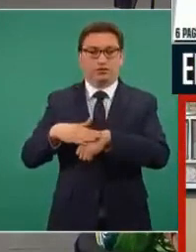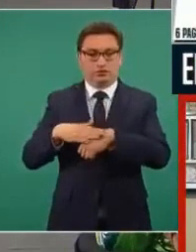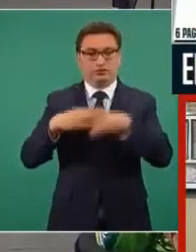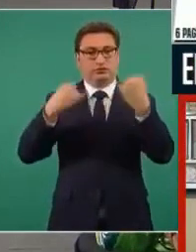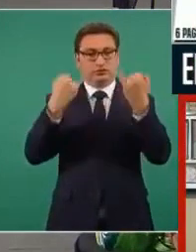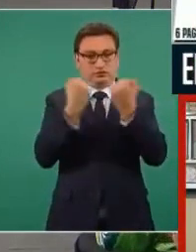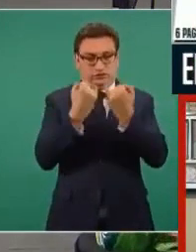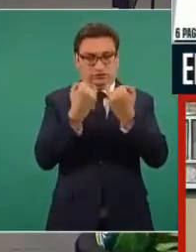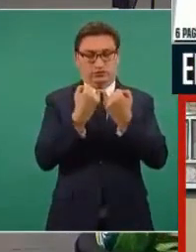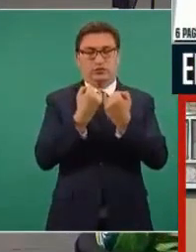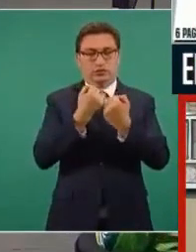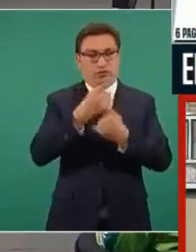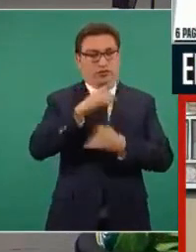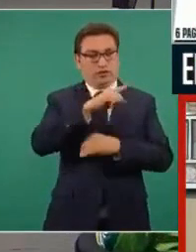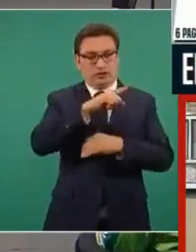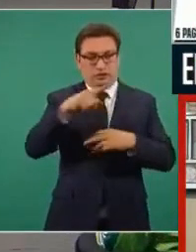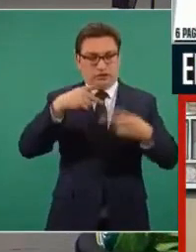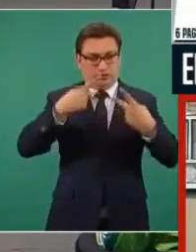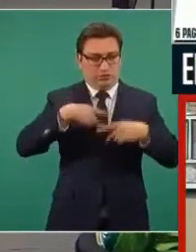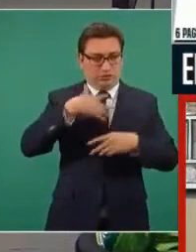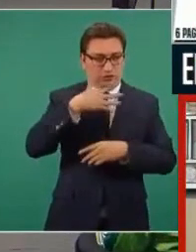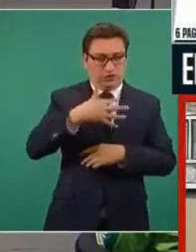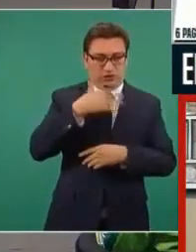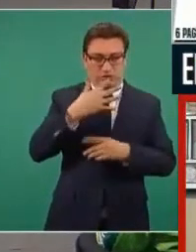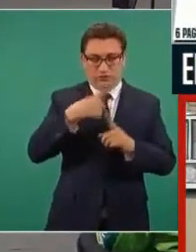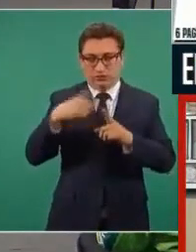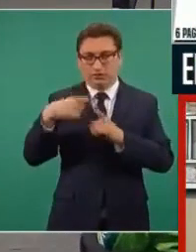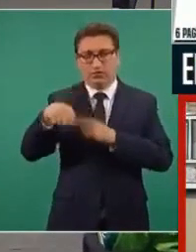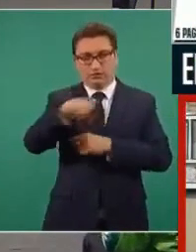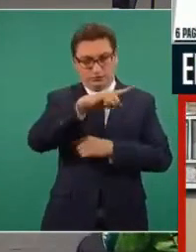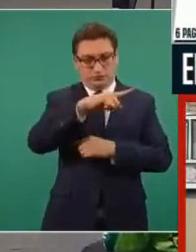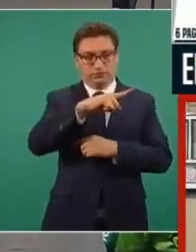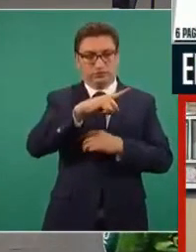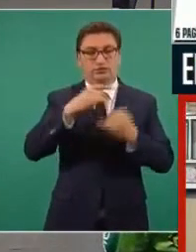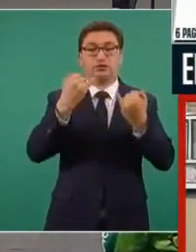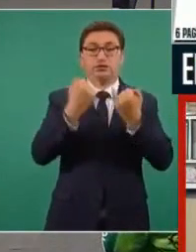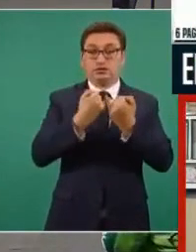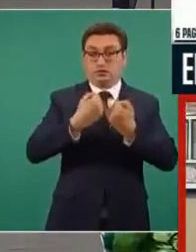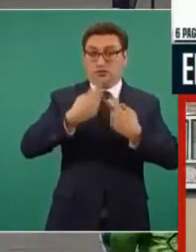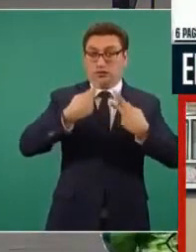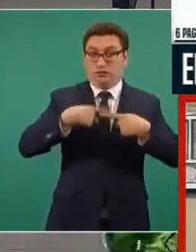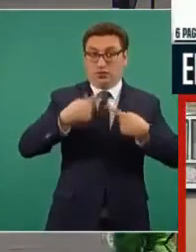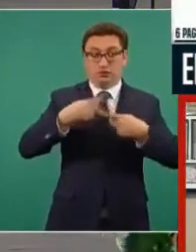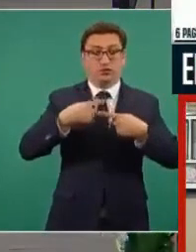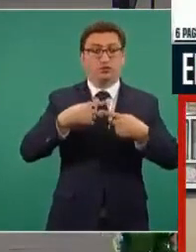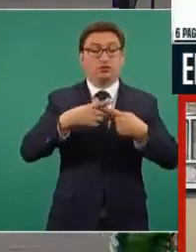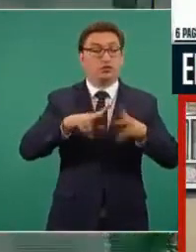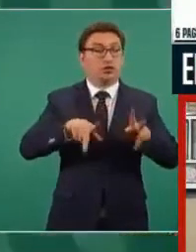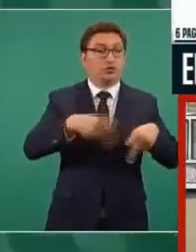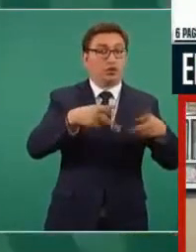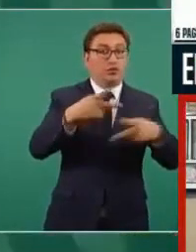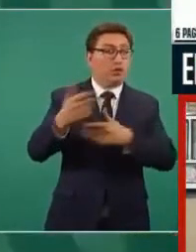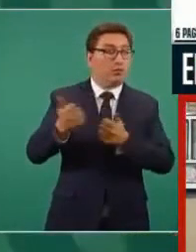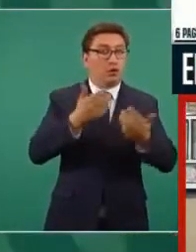a los contrabandistas y a los distribuidores. Entonces,